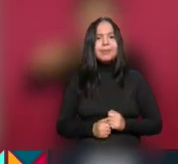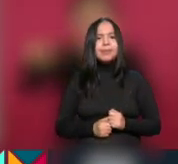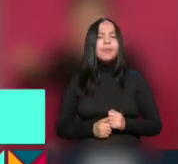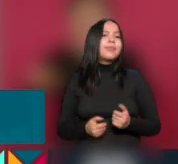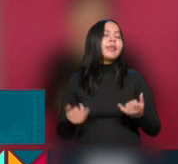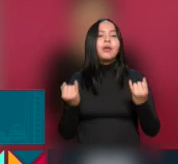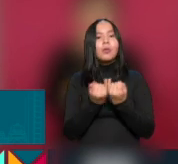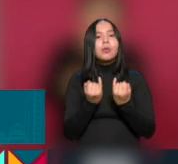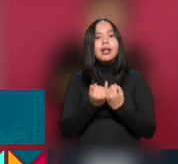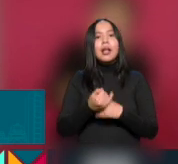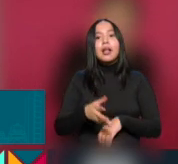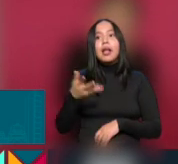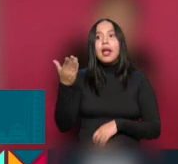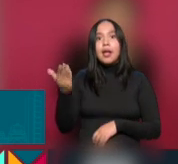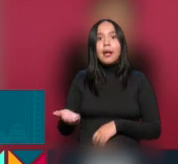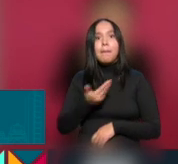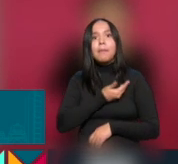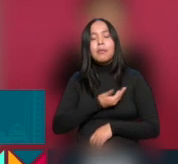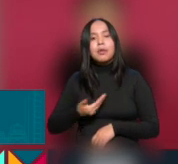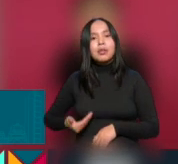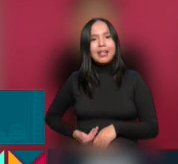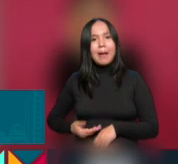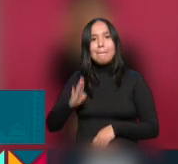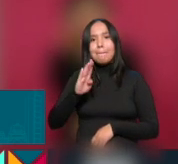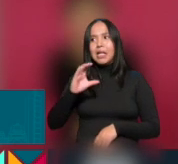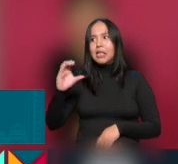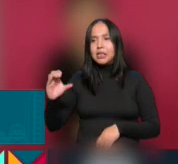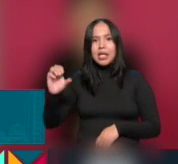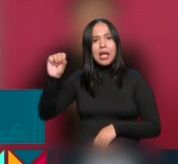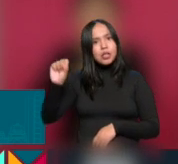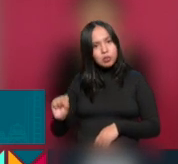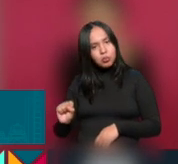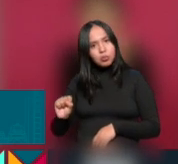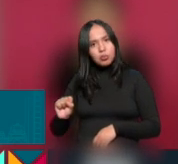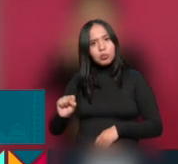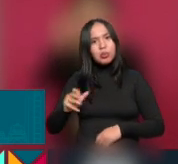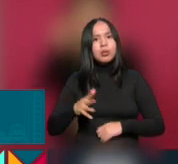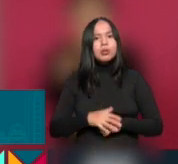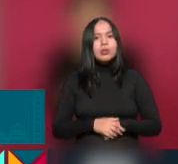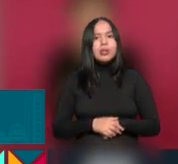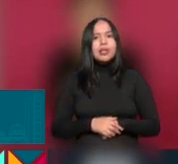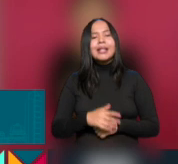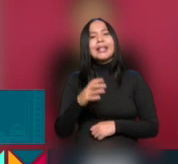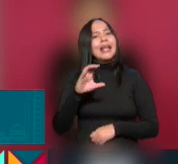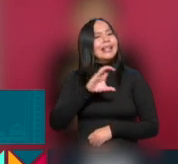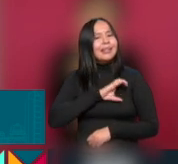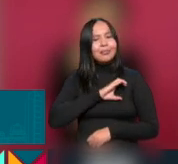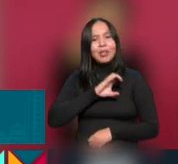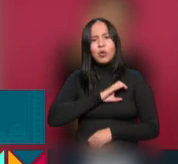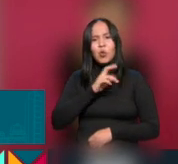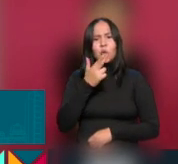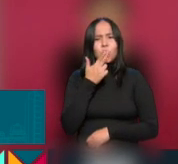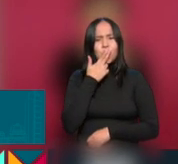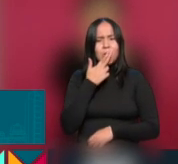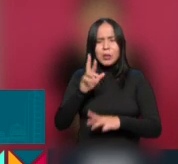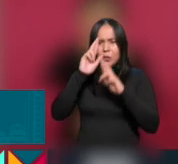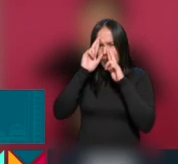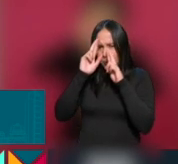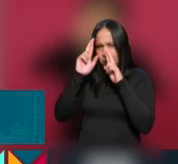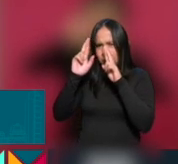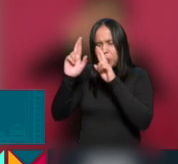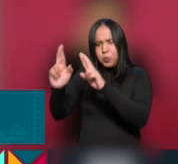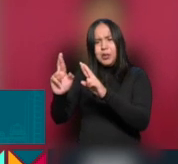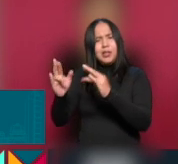decirle, señor presidente, que en Baja California Sur le queremos, le respetamos